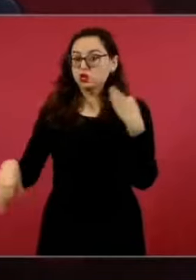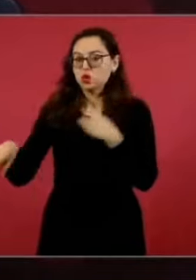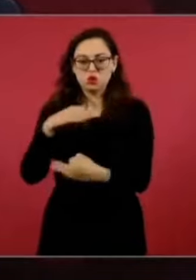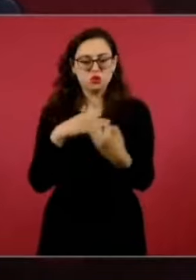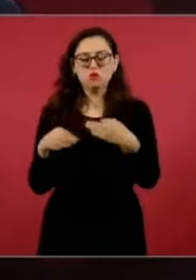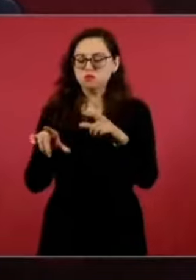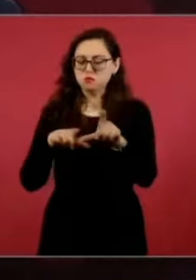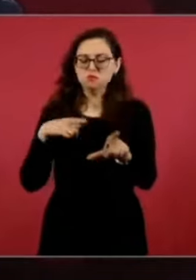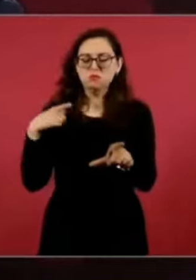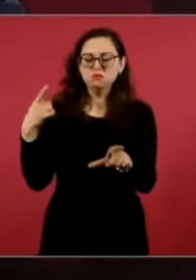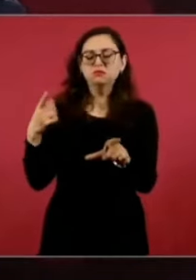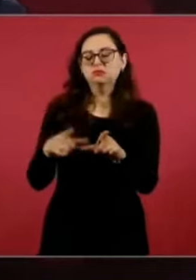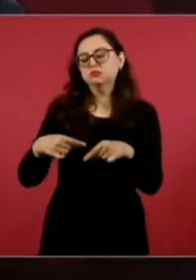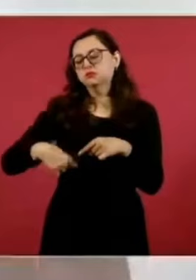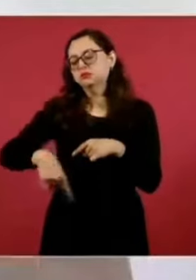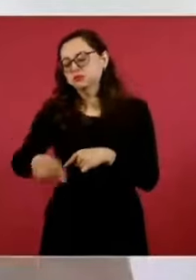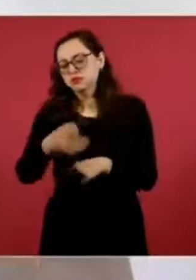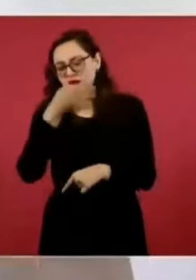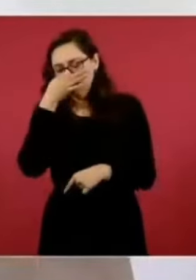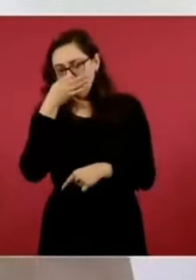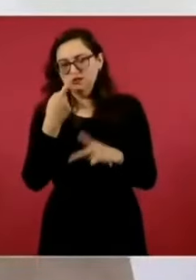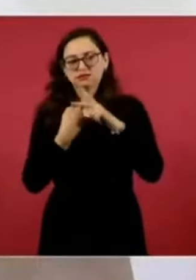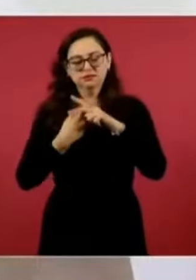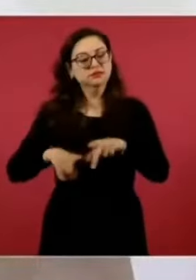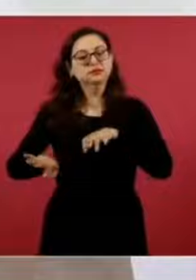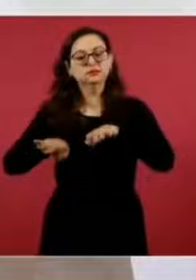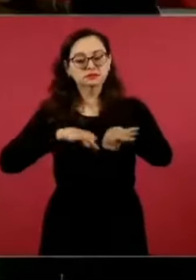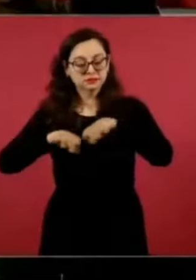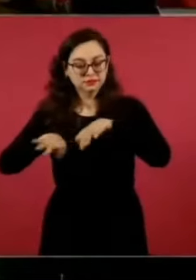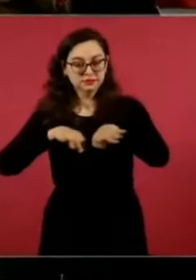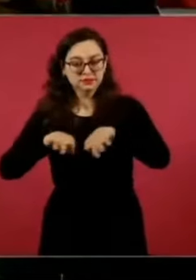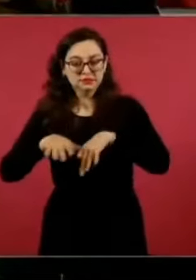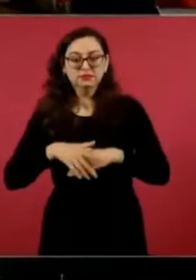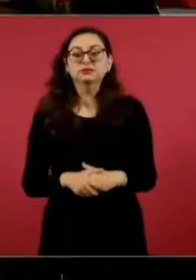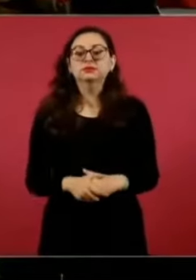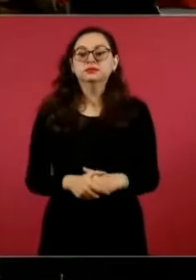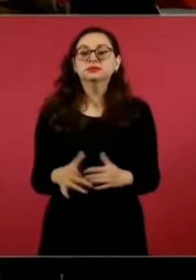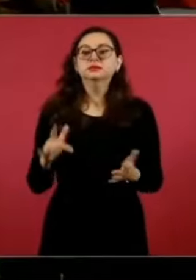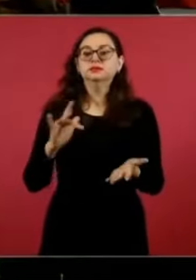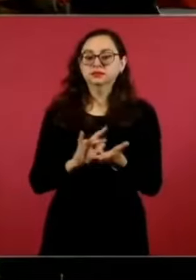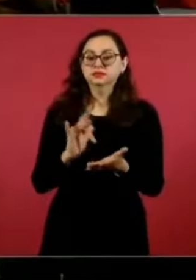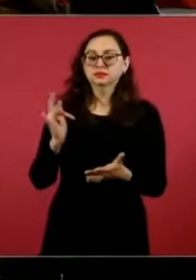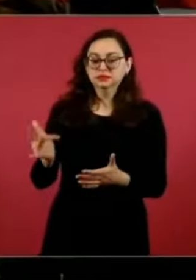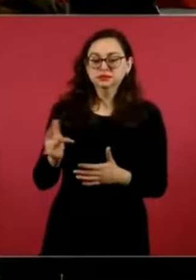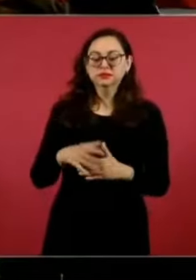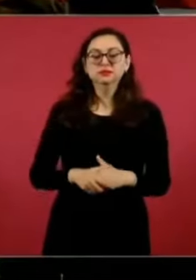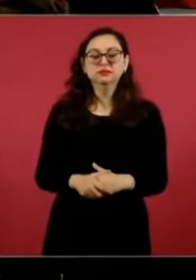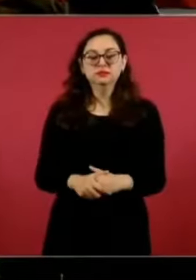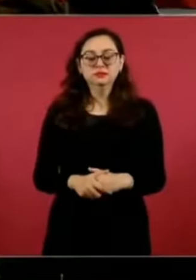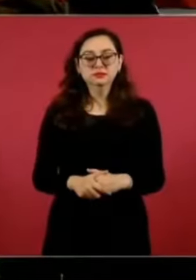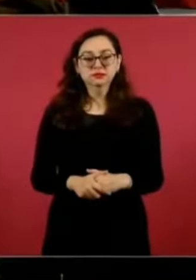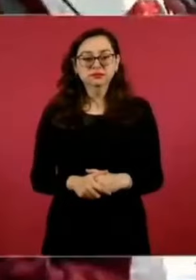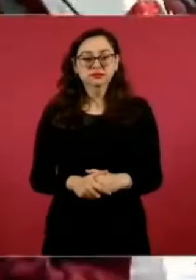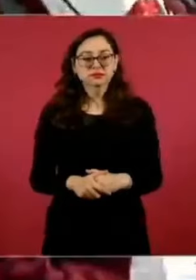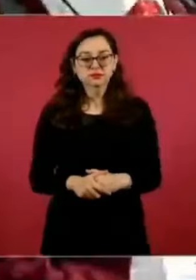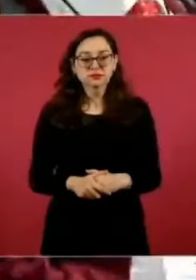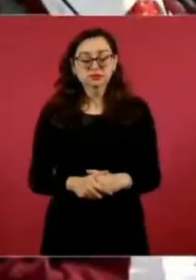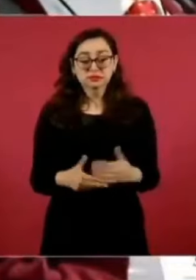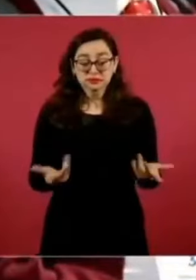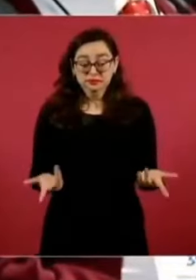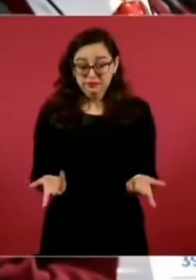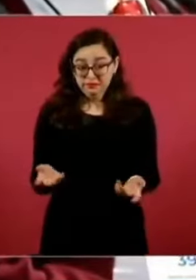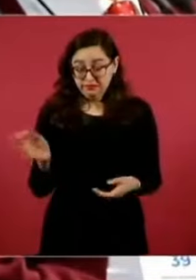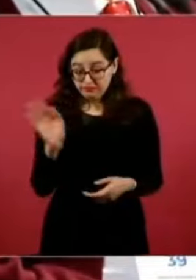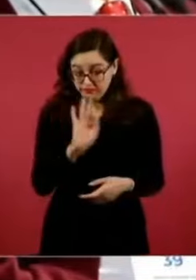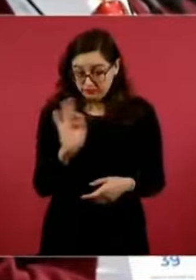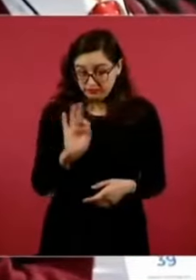listo para que entre en operación. Gracias. En dado caso de que la inauguración se vaya a dar antes de